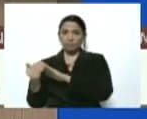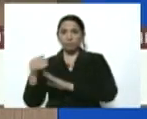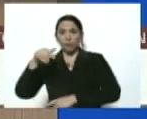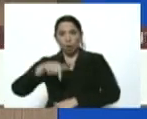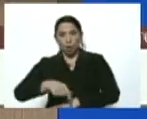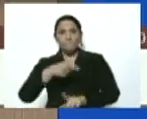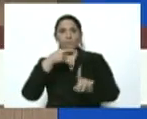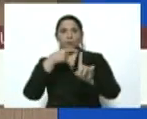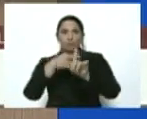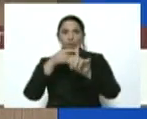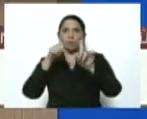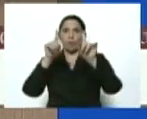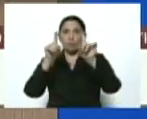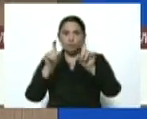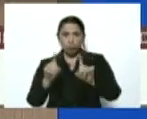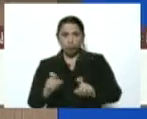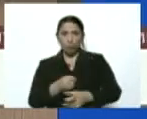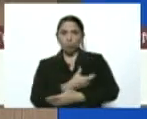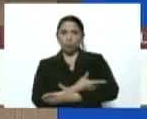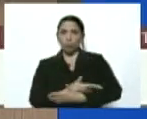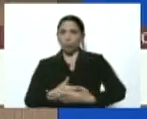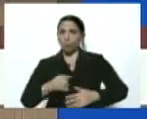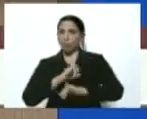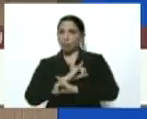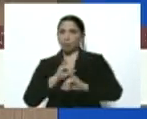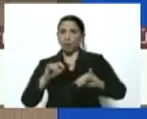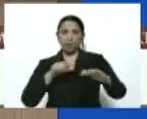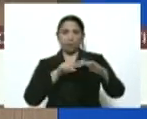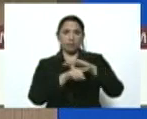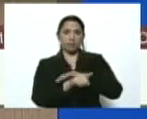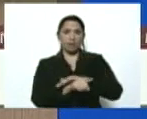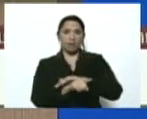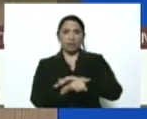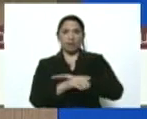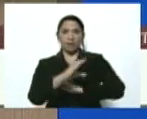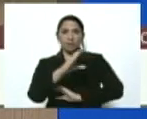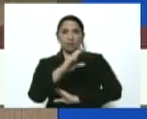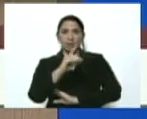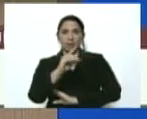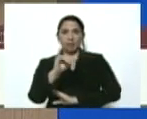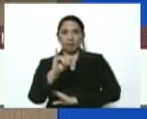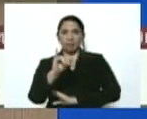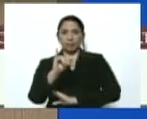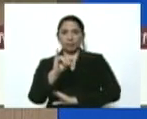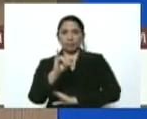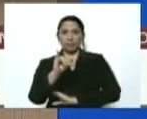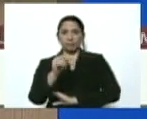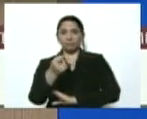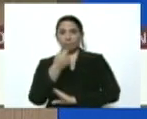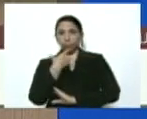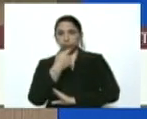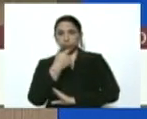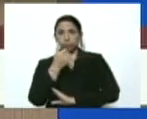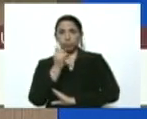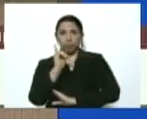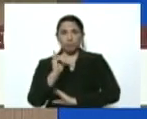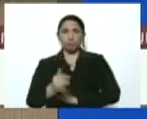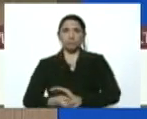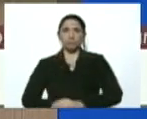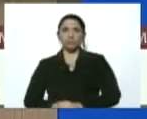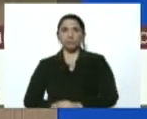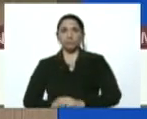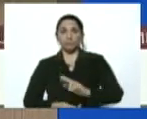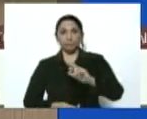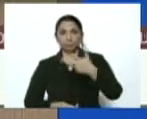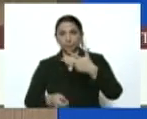positiva a la prueba molecular. Ya ha sido ingresada al CDI recibiendo tratamiento. El